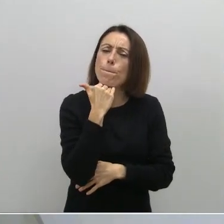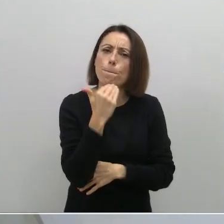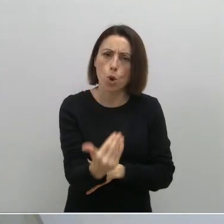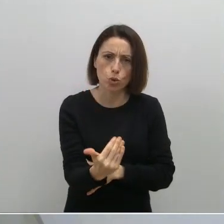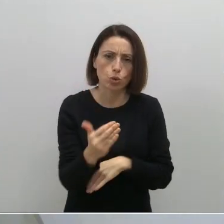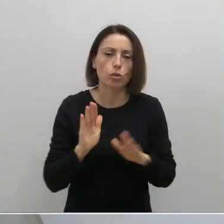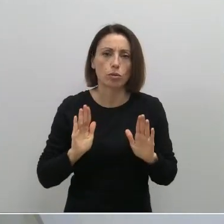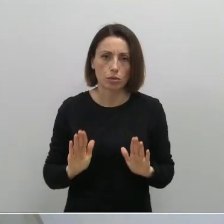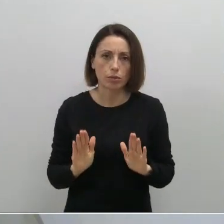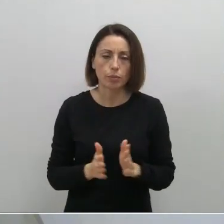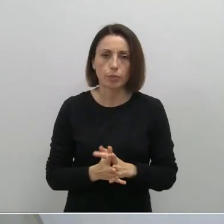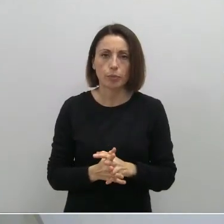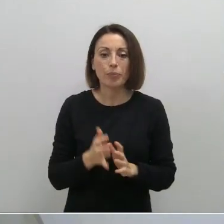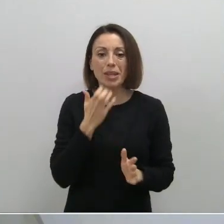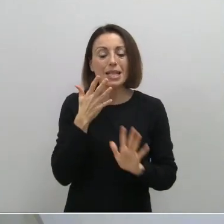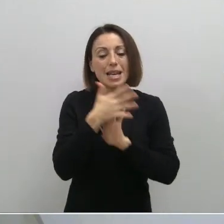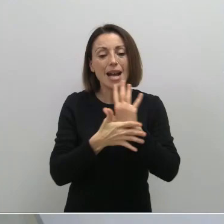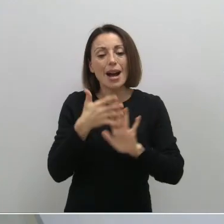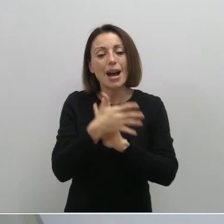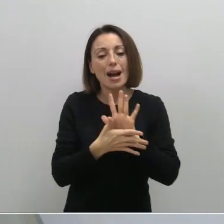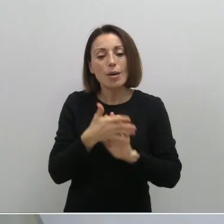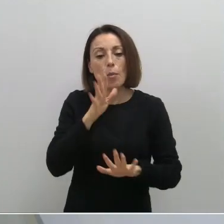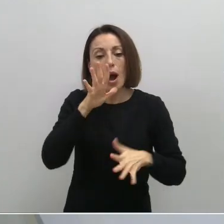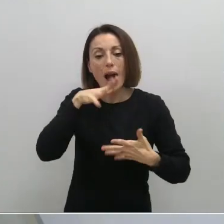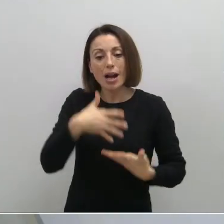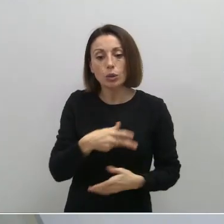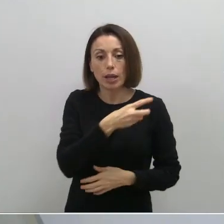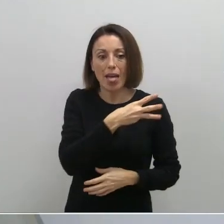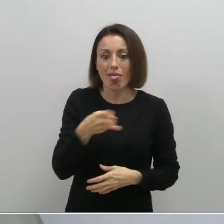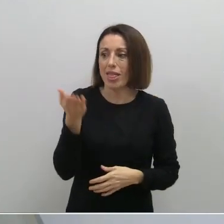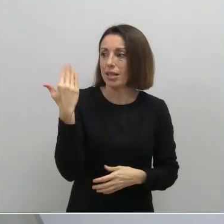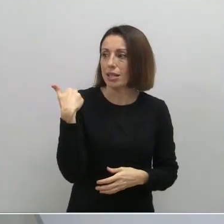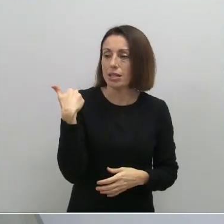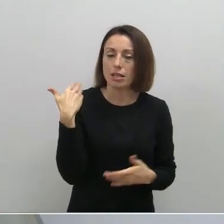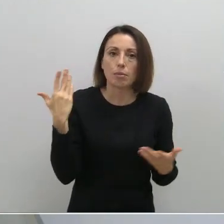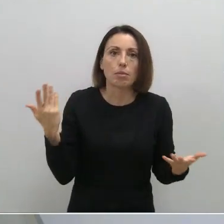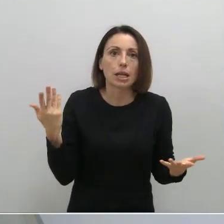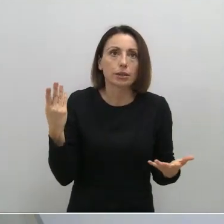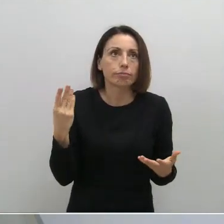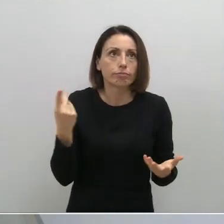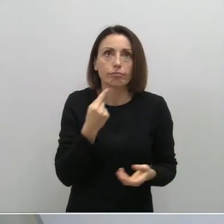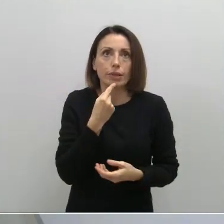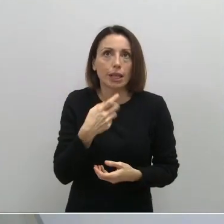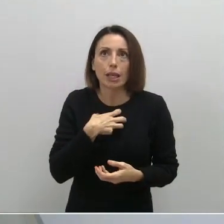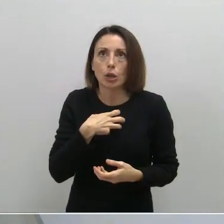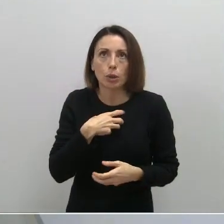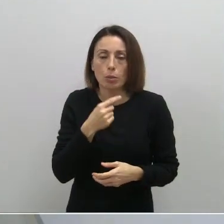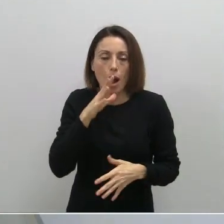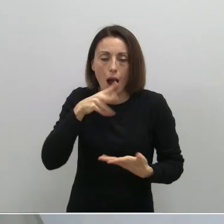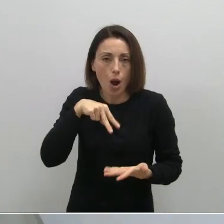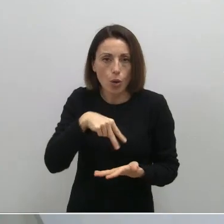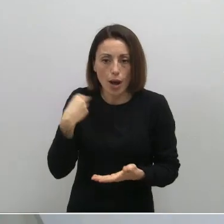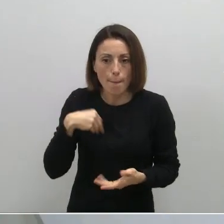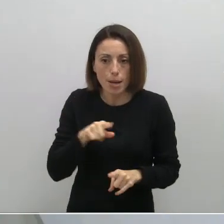O sea, si hubiéramos hablado del día de hoy, hace tres semanas, no hubiéramos podido decir las cosas que estamos diciendo